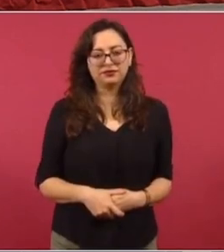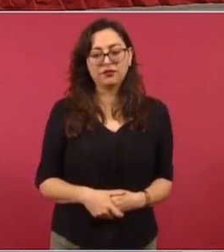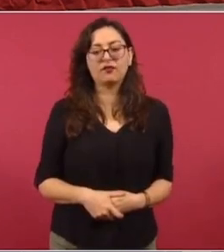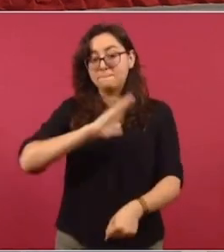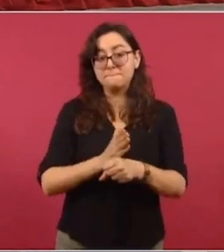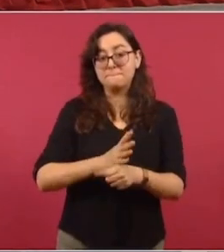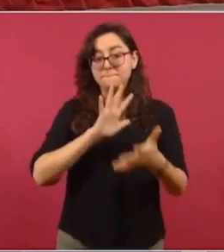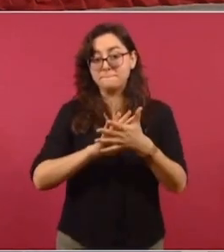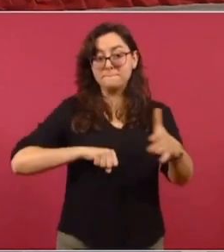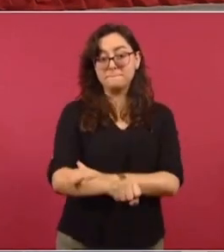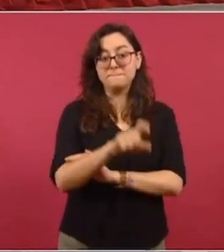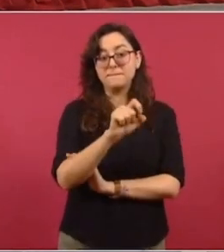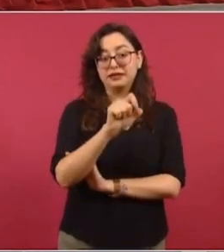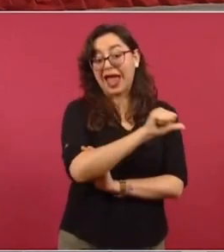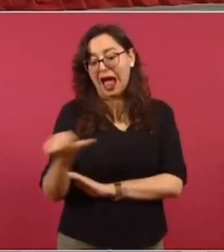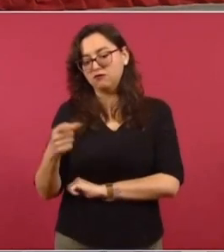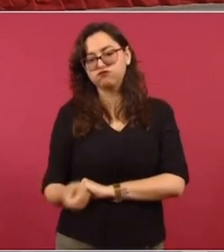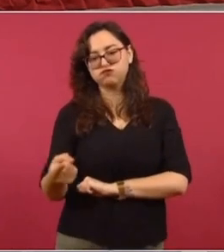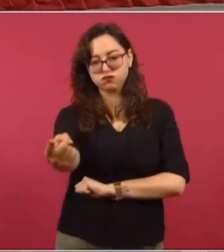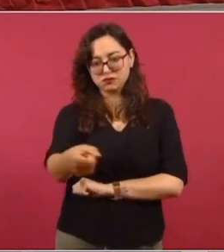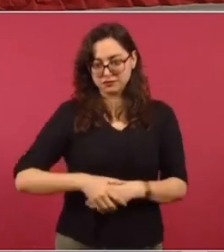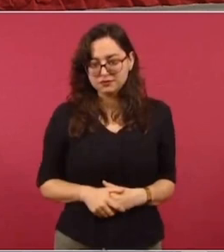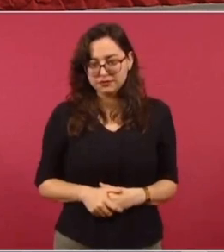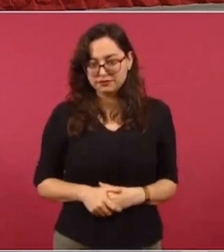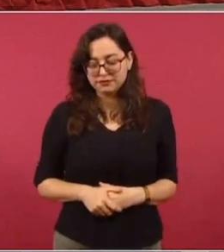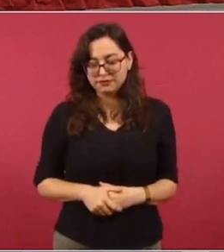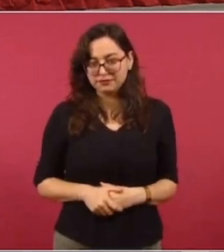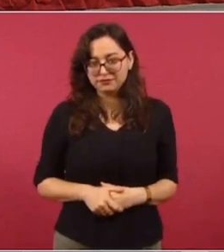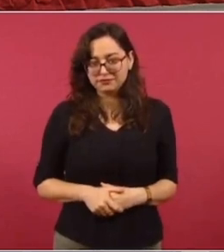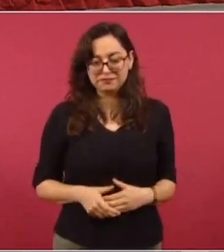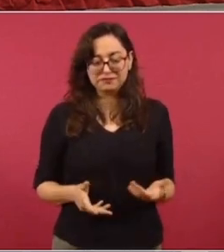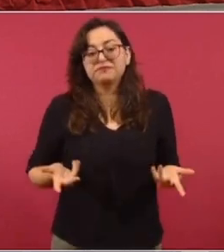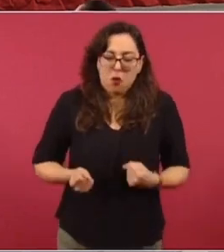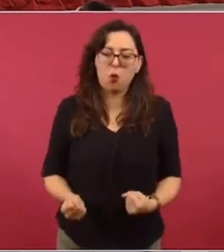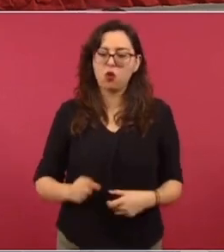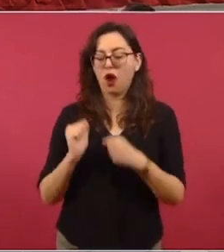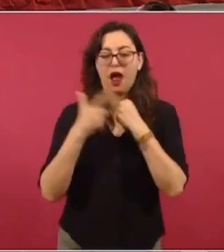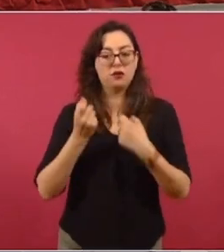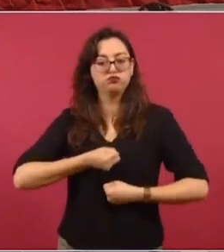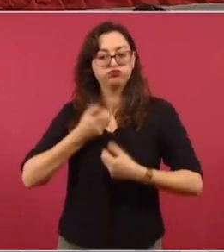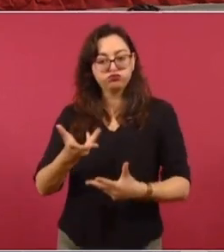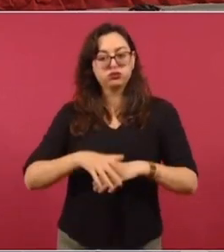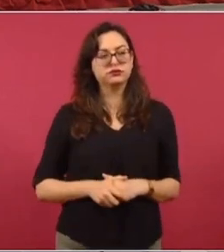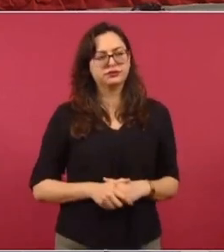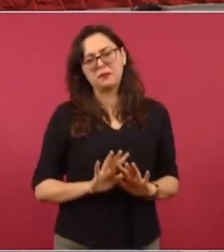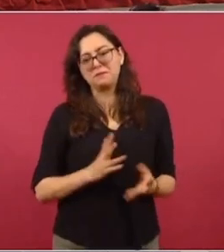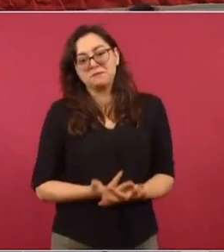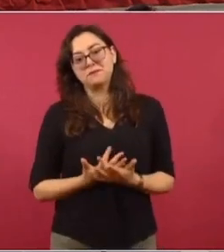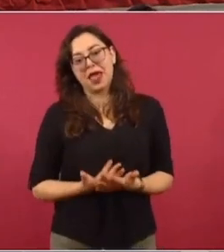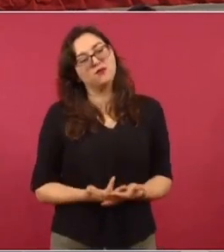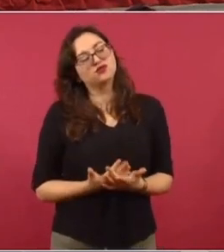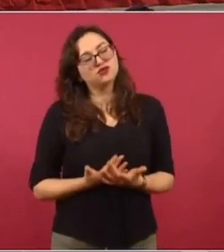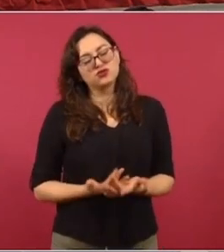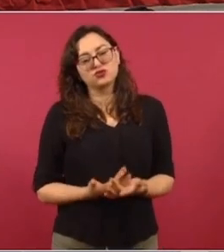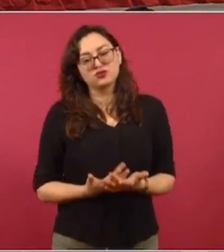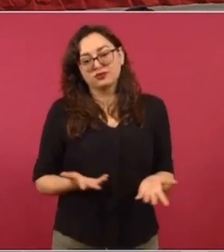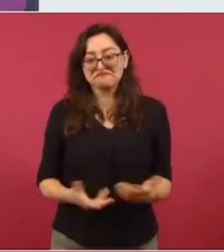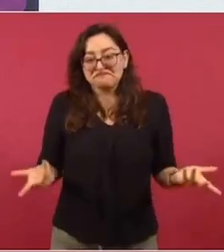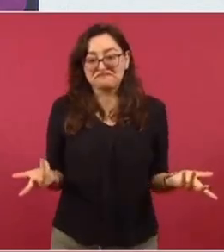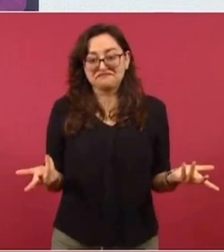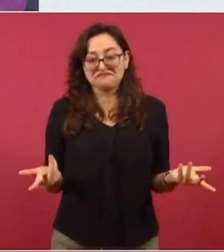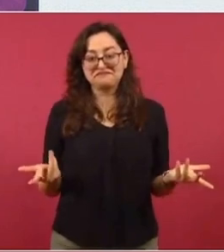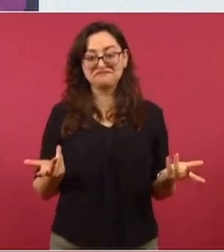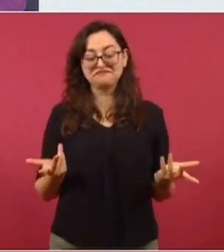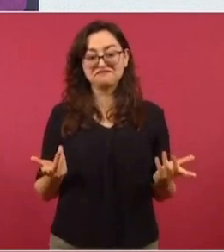García Luna. Bueno, ese señor posiblemente va a hablar y va a decir lo que es obvio,